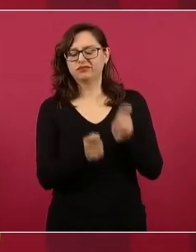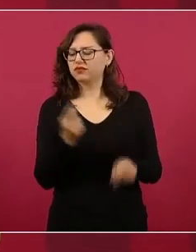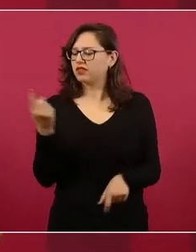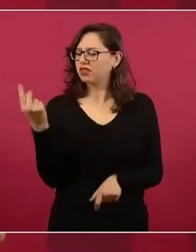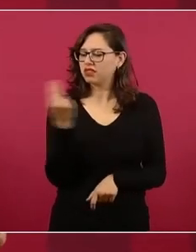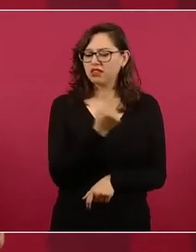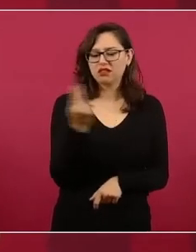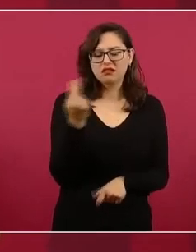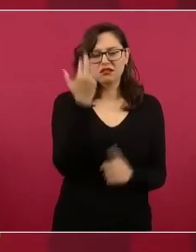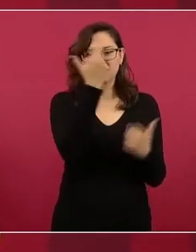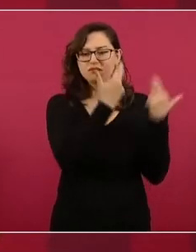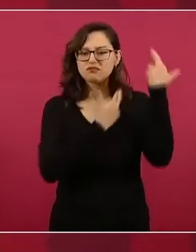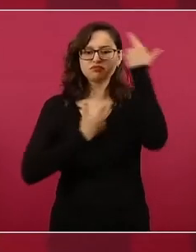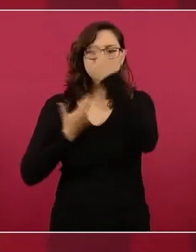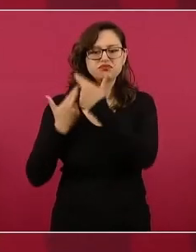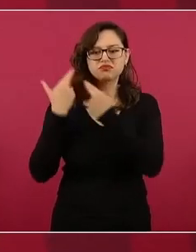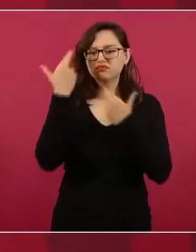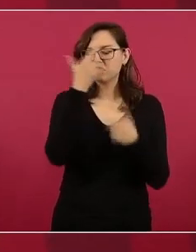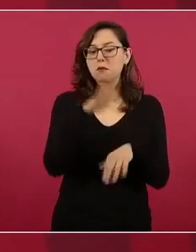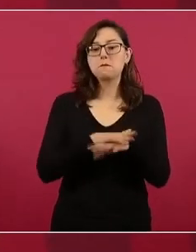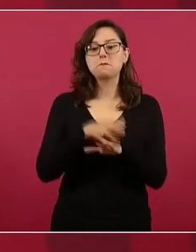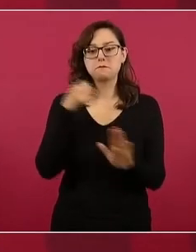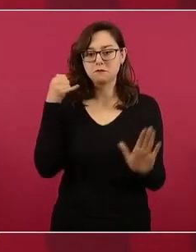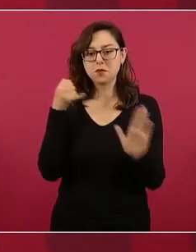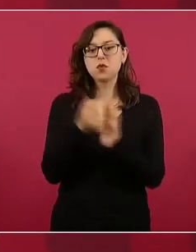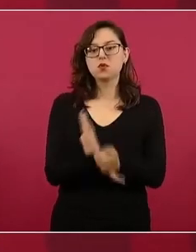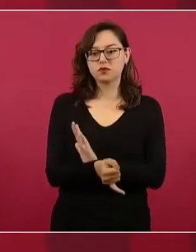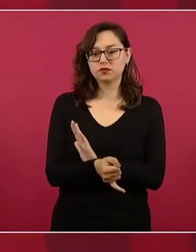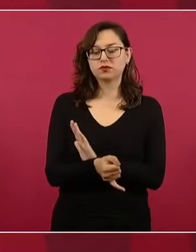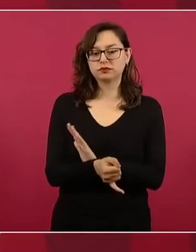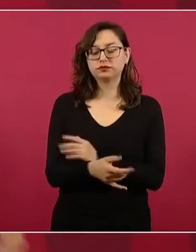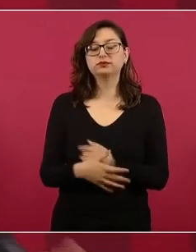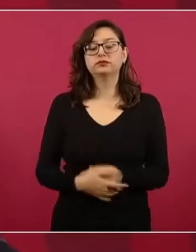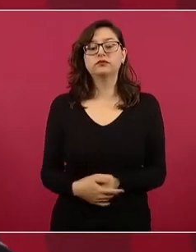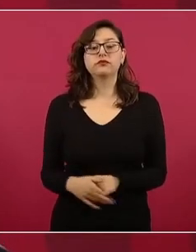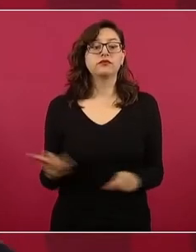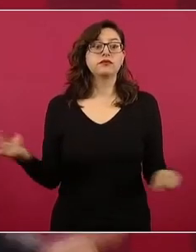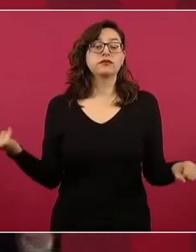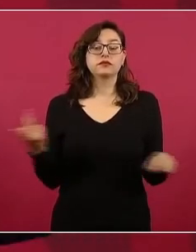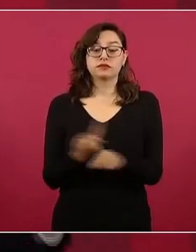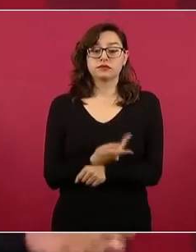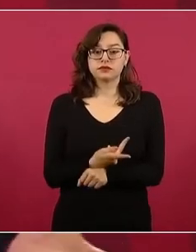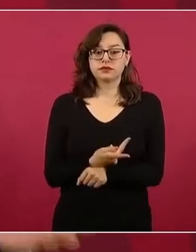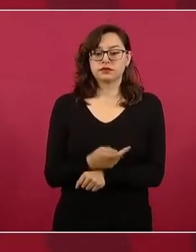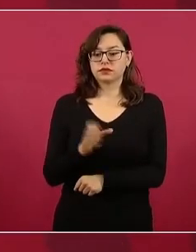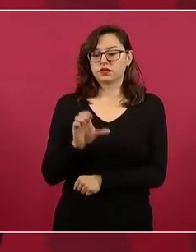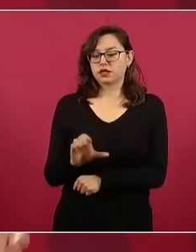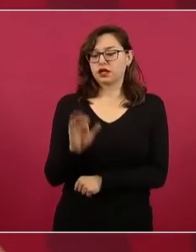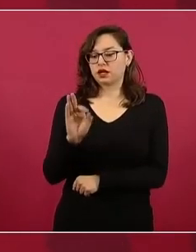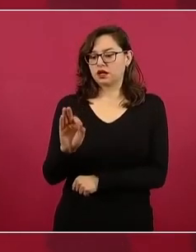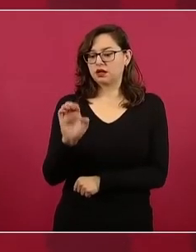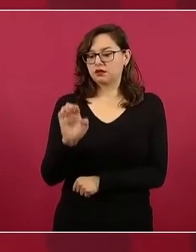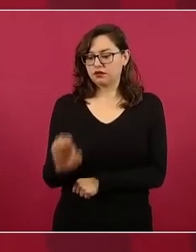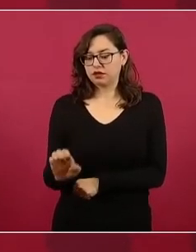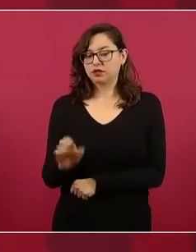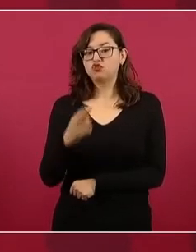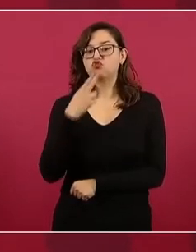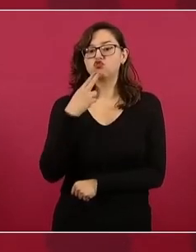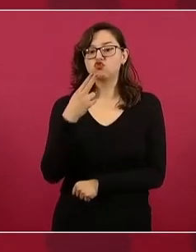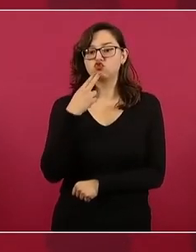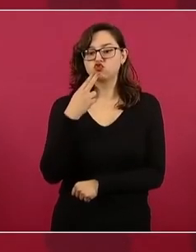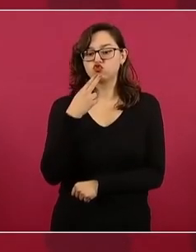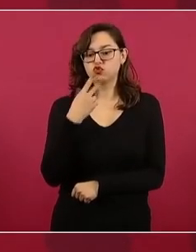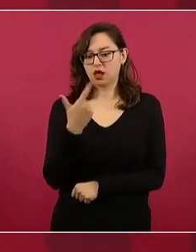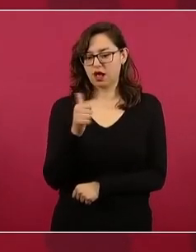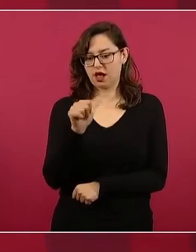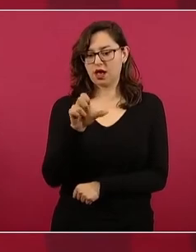porque, como ustedes saben, la Comisión Federal de Electricidad tiene gas excedente